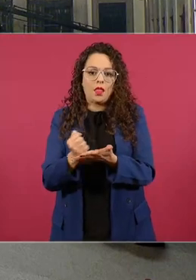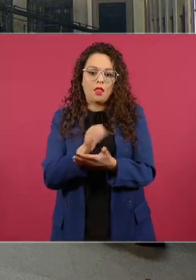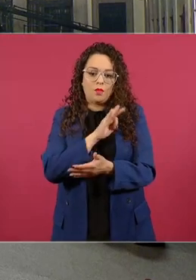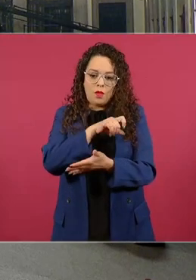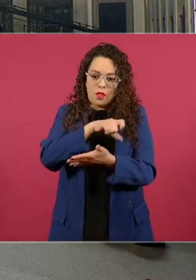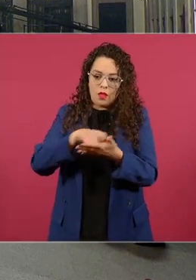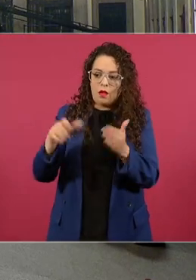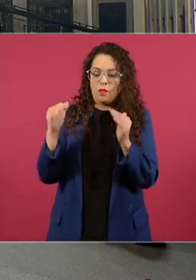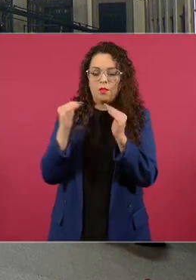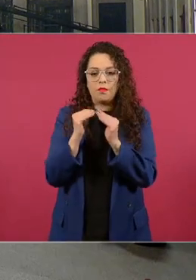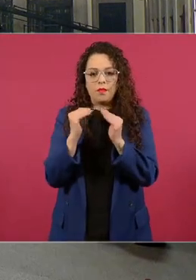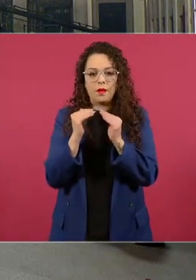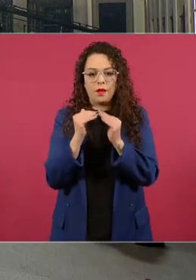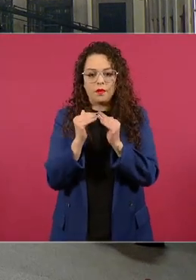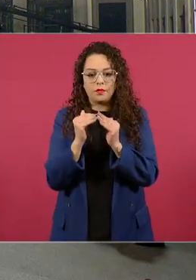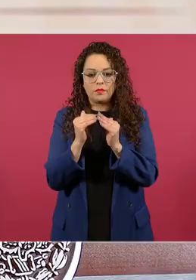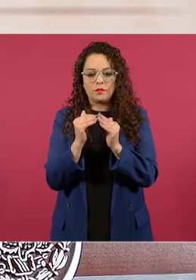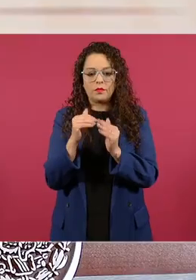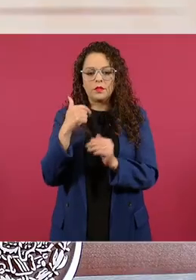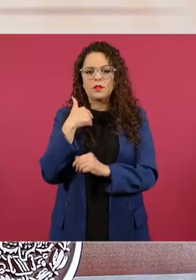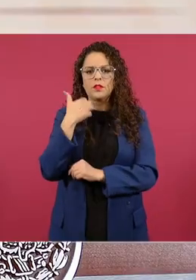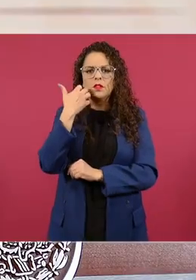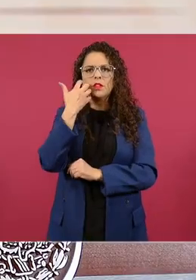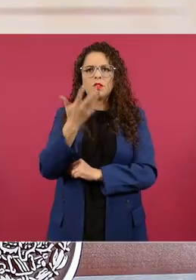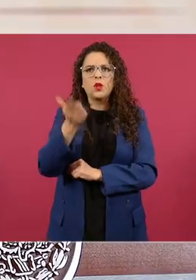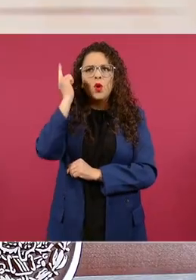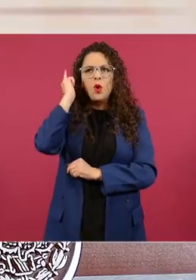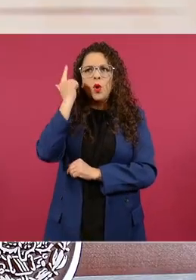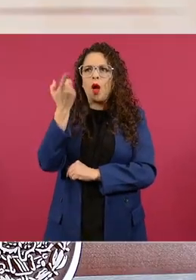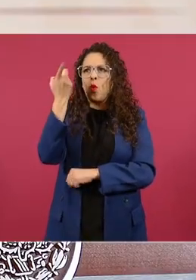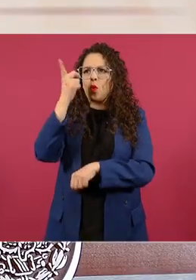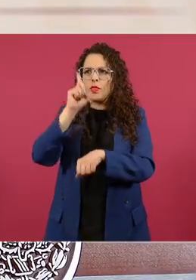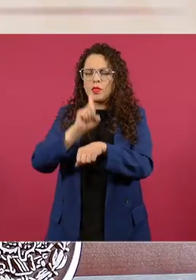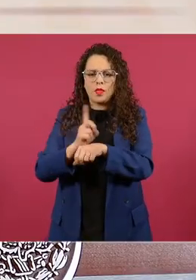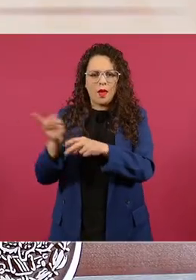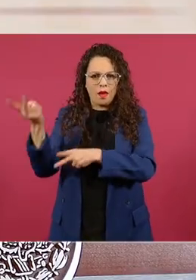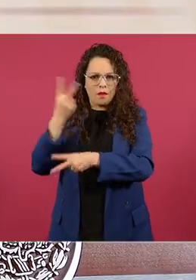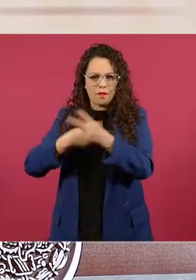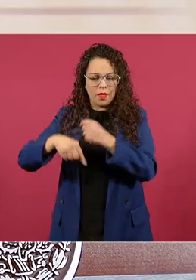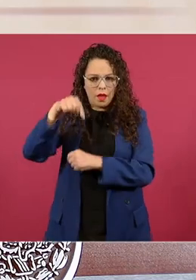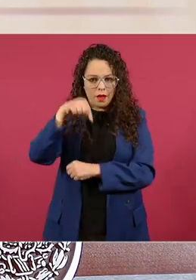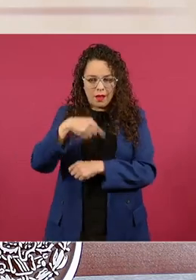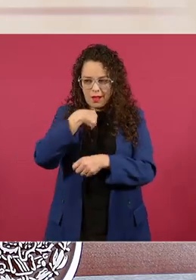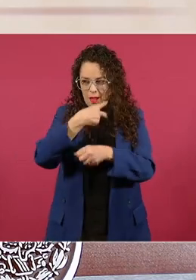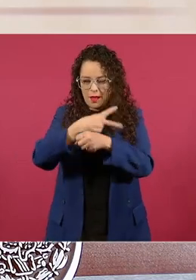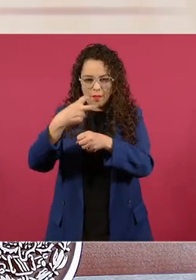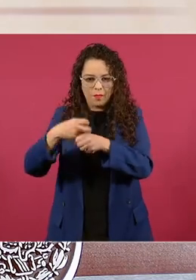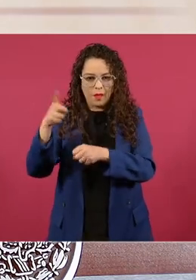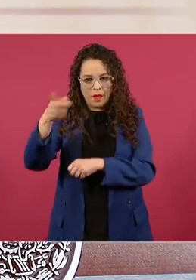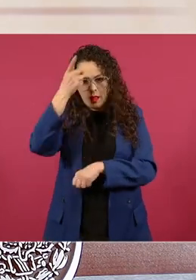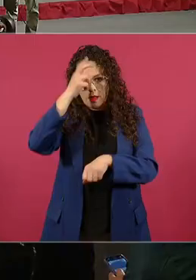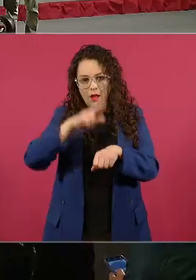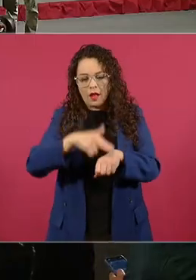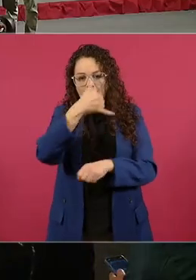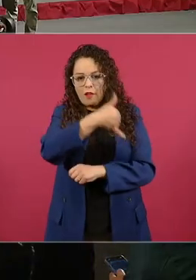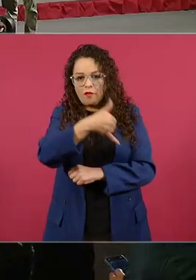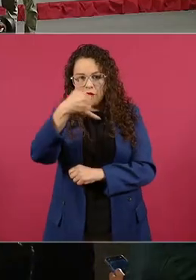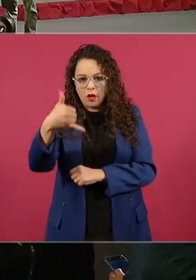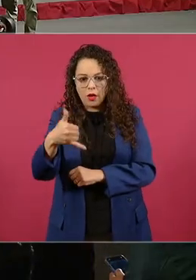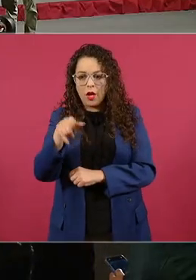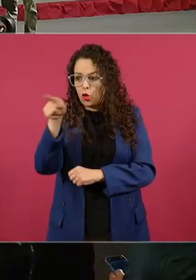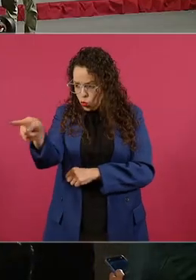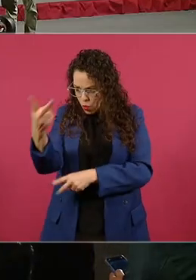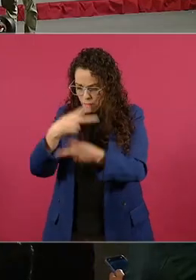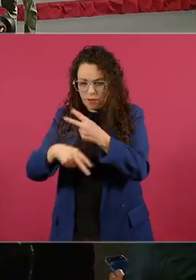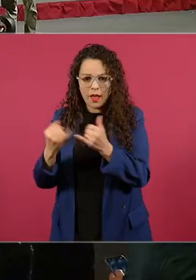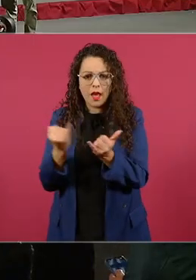aquí el director del Infonavit y que estés tú y que nos informe de lo que se ha hecho porque sí